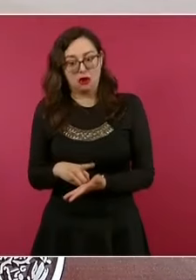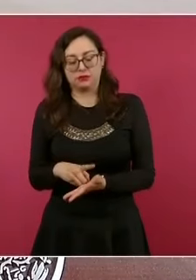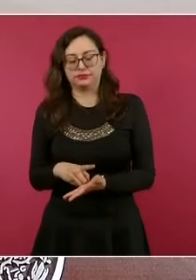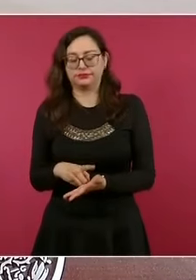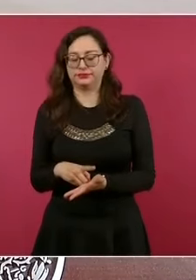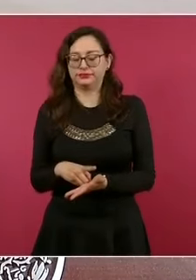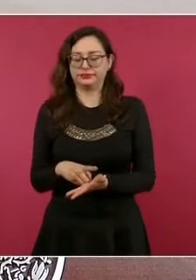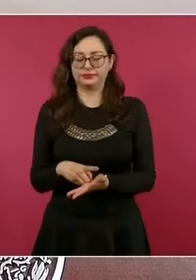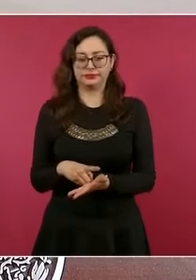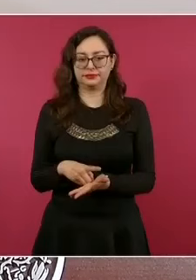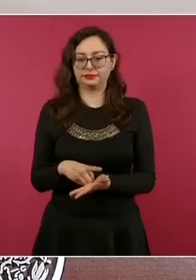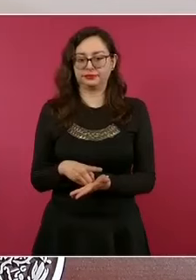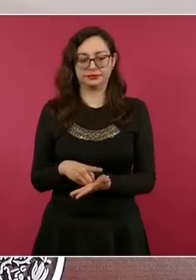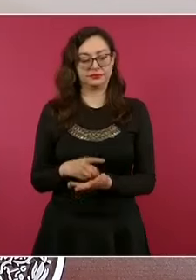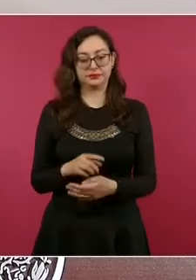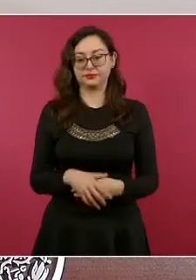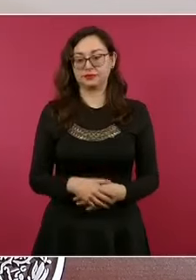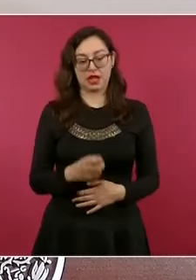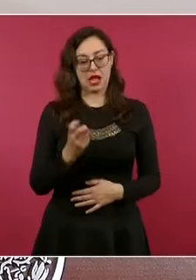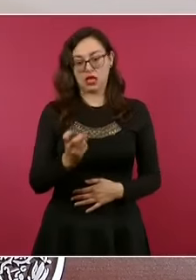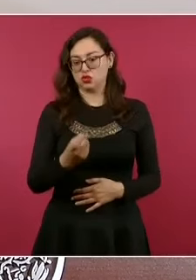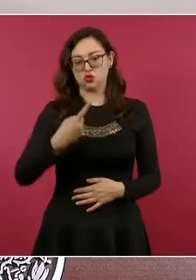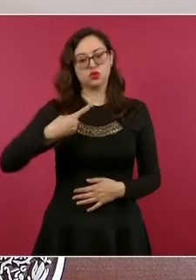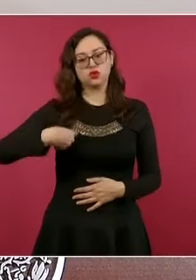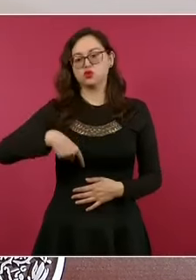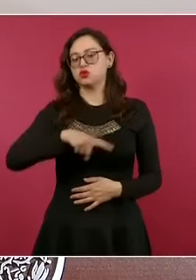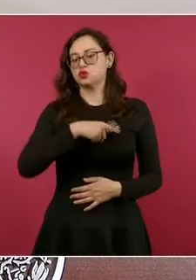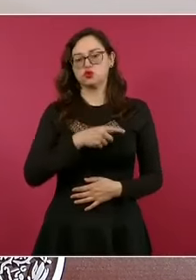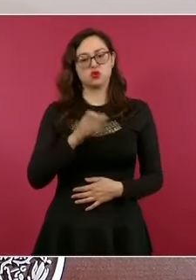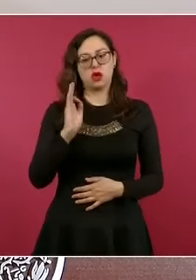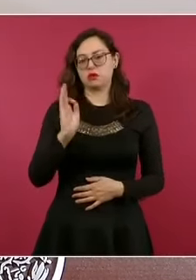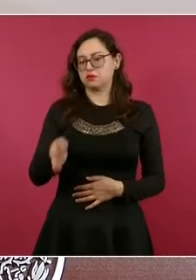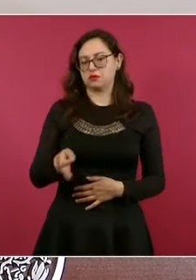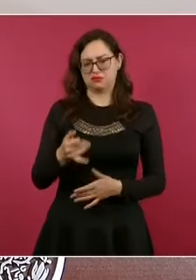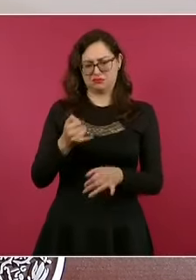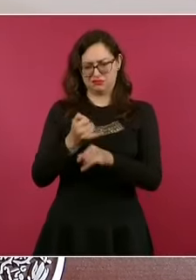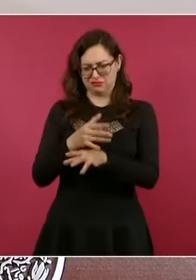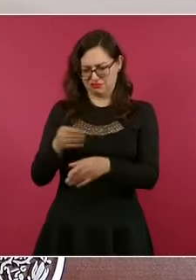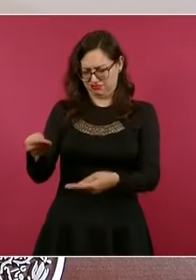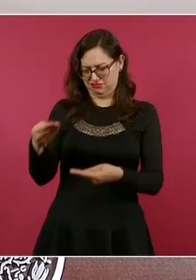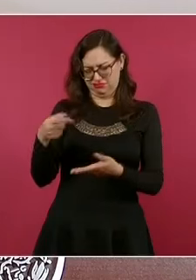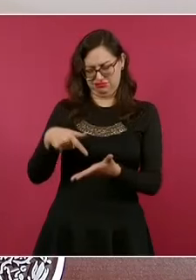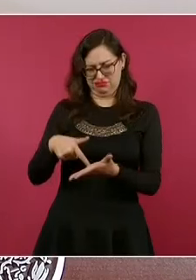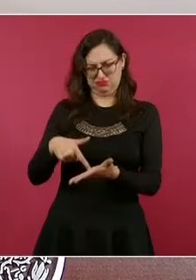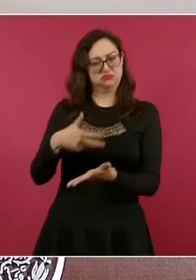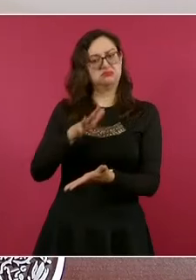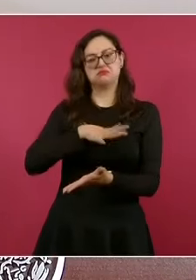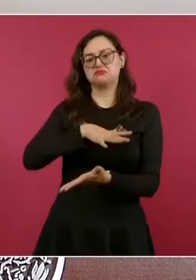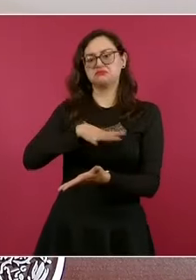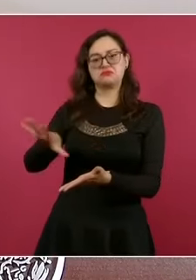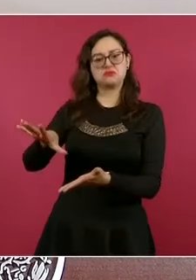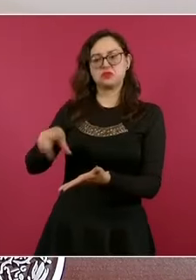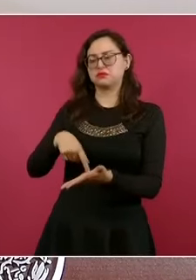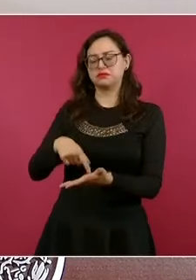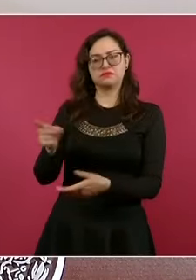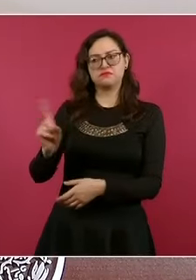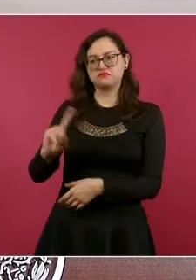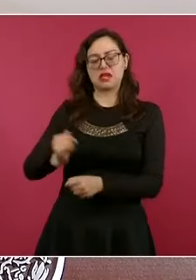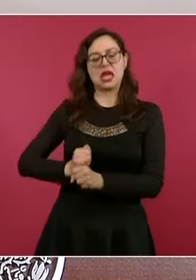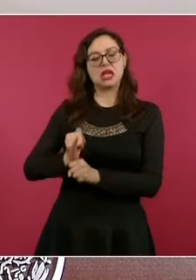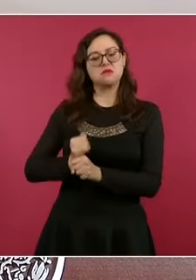no aceptamos ese primer informe. Y se investigó